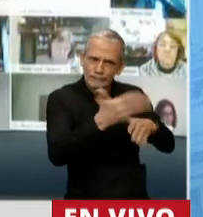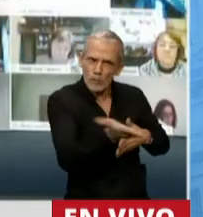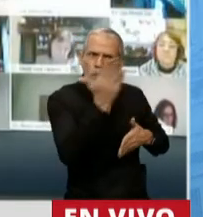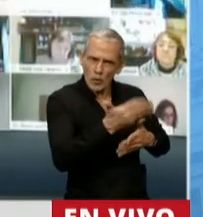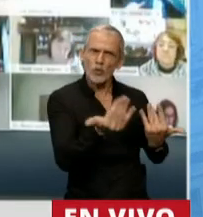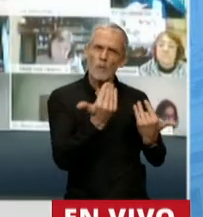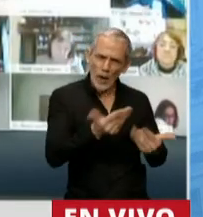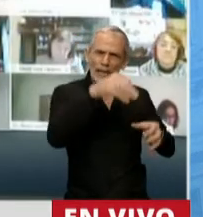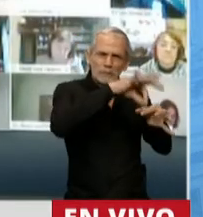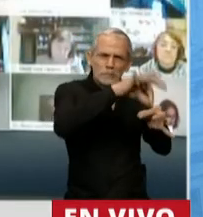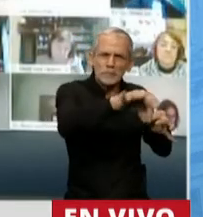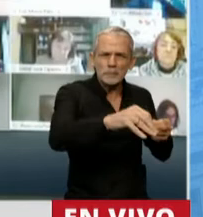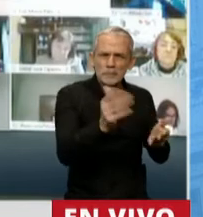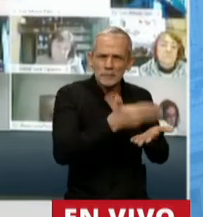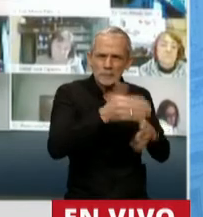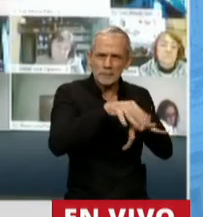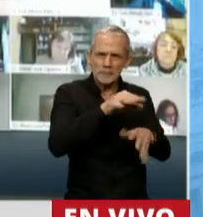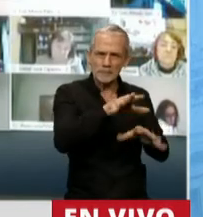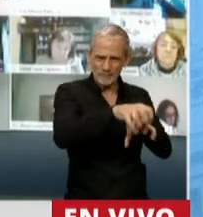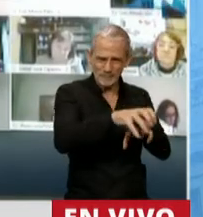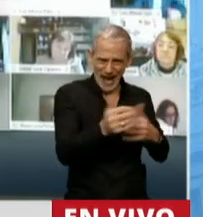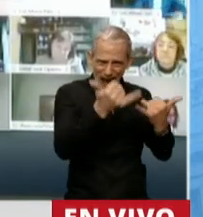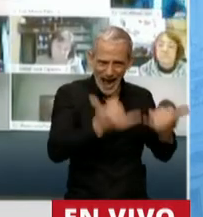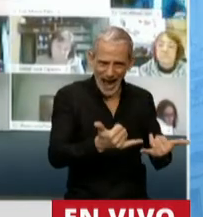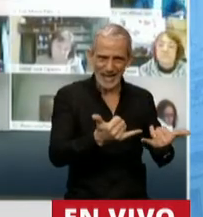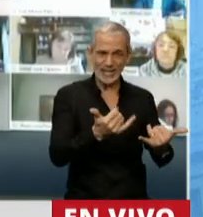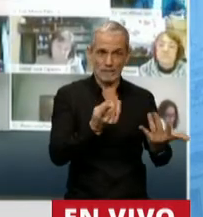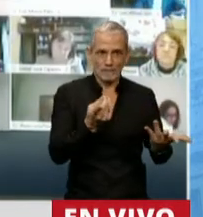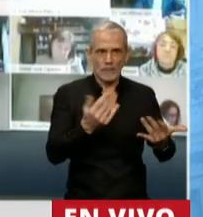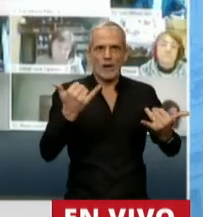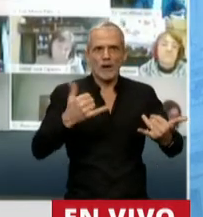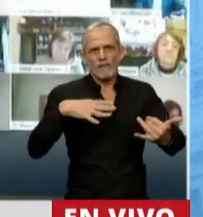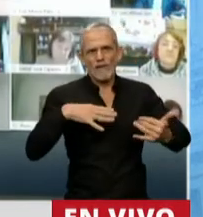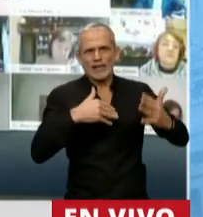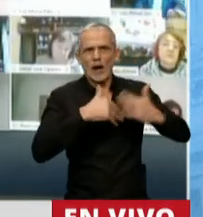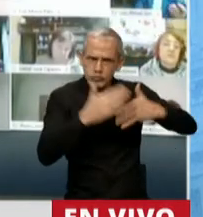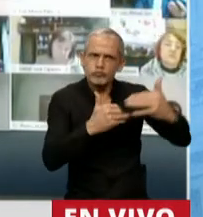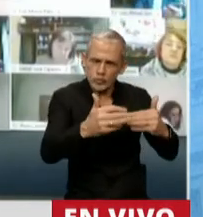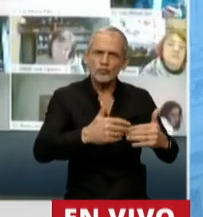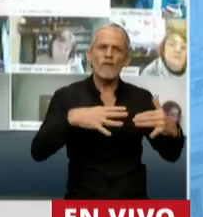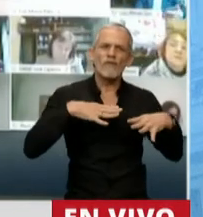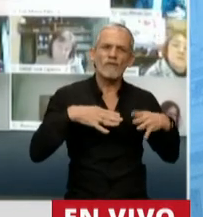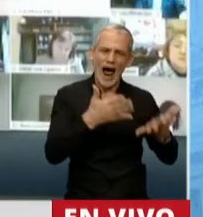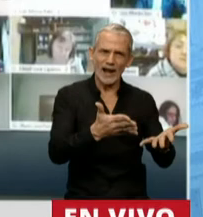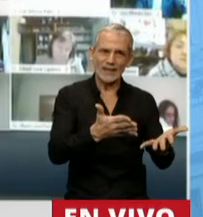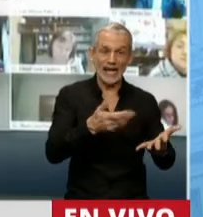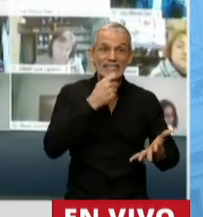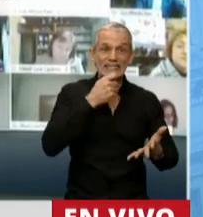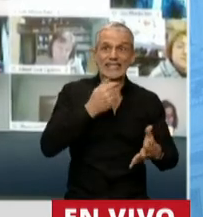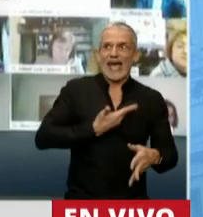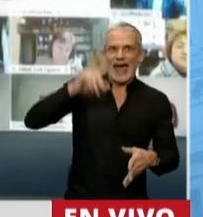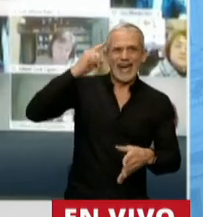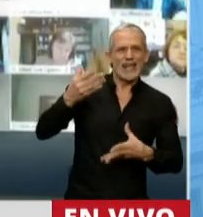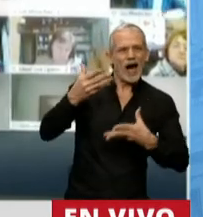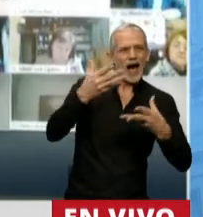obras importantes en la infraestructura que podrían, con el ayudo del